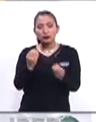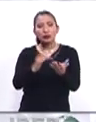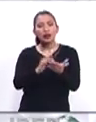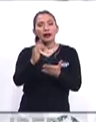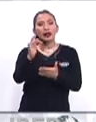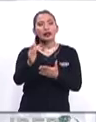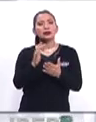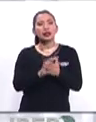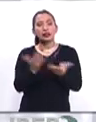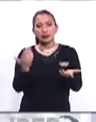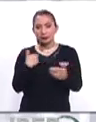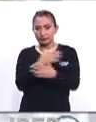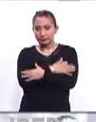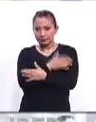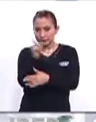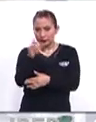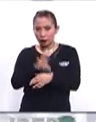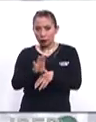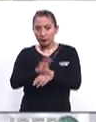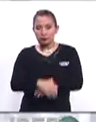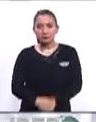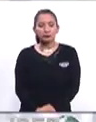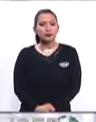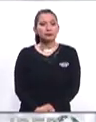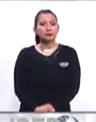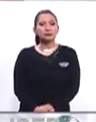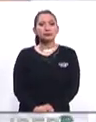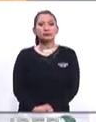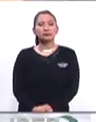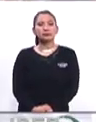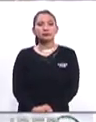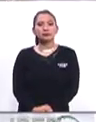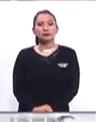agradecemos mucho y te enviamos un fuerte abrazo hasta Colombia. Gracias.